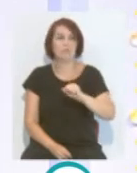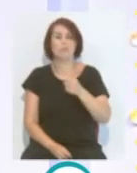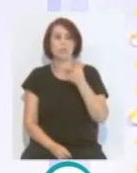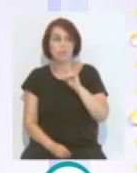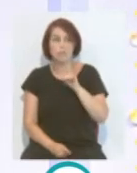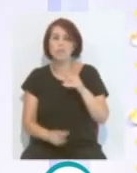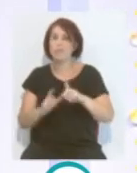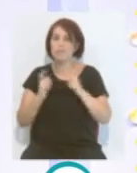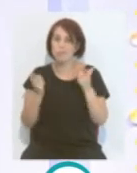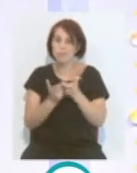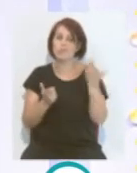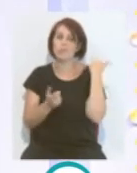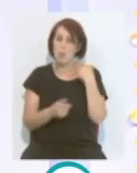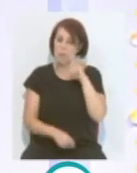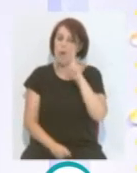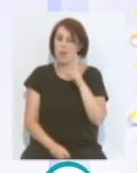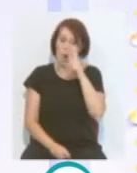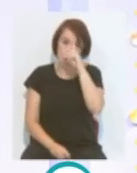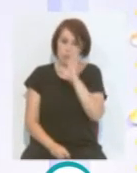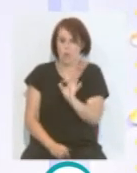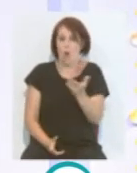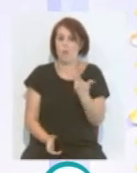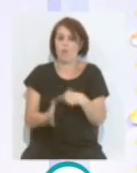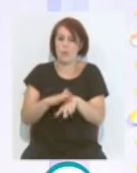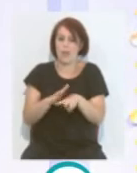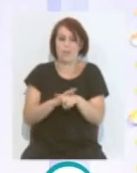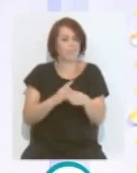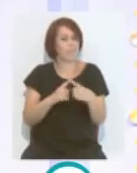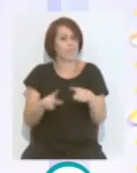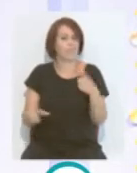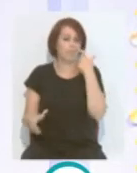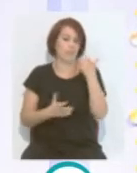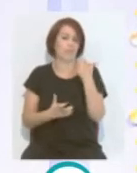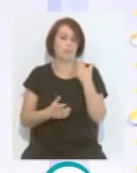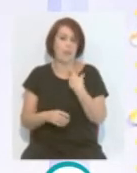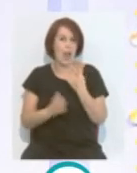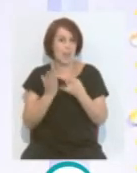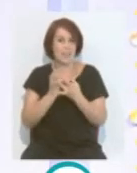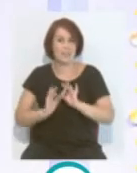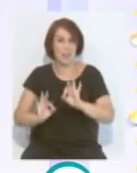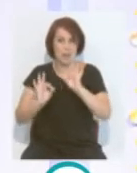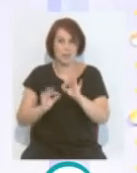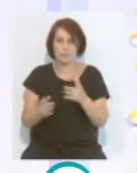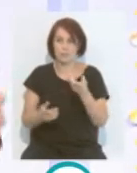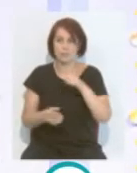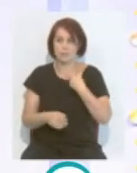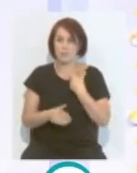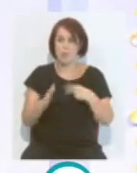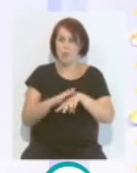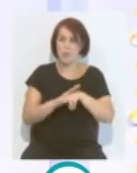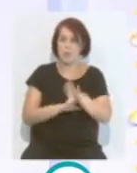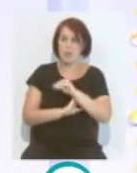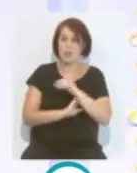¿eh? Fue un equipo que también se le veía, creo yo, que había futbolistas distintos, ¿no? Con calidad especial, también entendiendo el fútbol